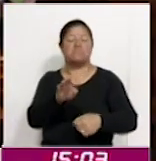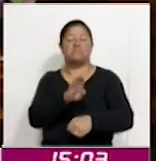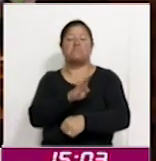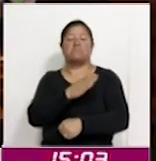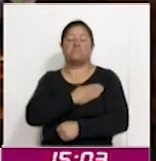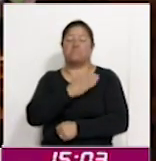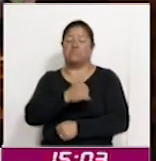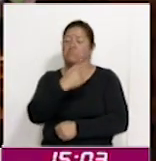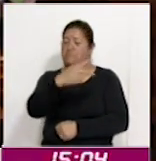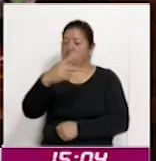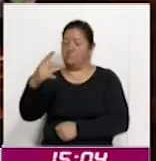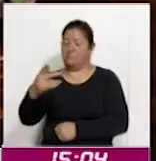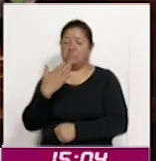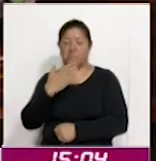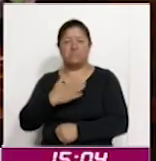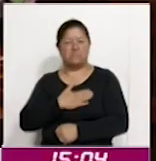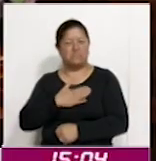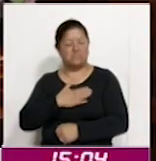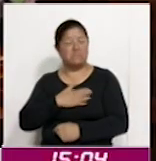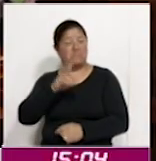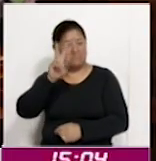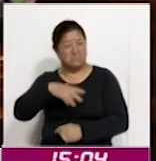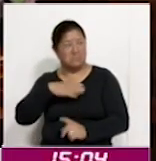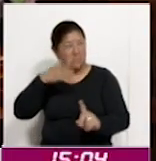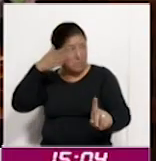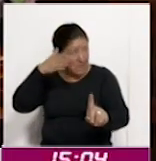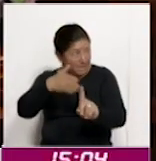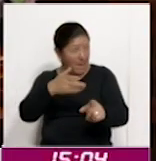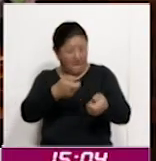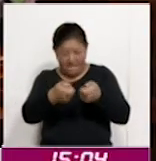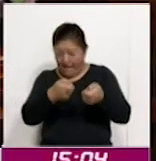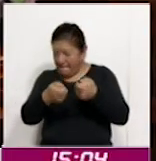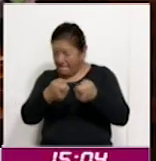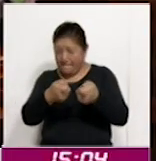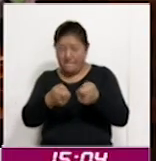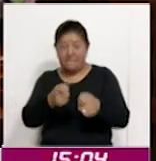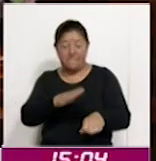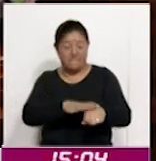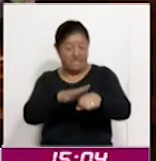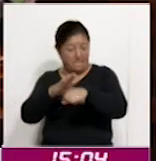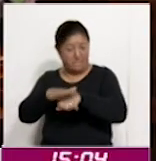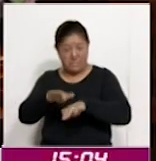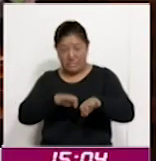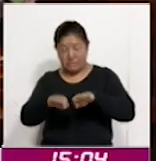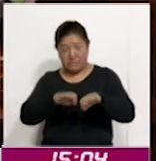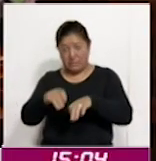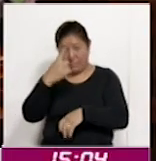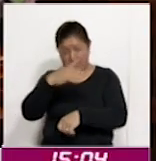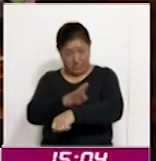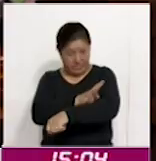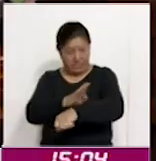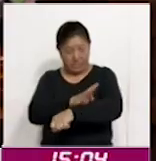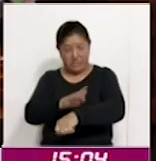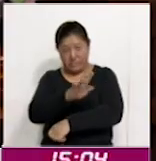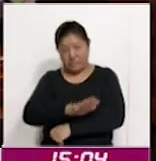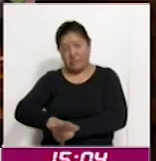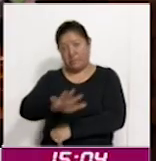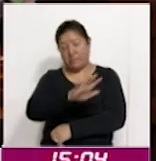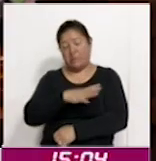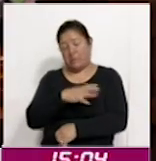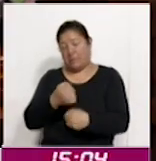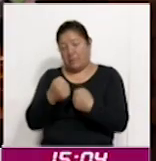dirigiendo todos nuestros esfuerzos, emprendiendo el mayor número de acciones para su beneficio y